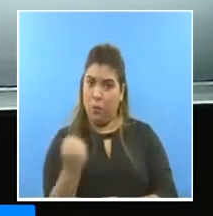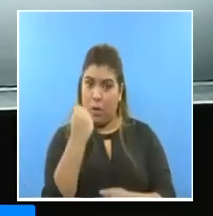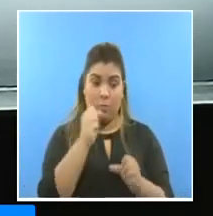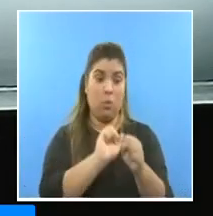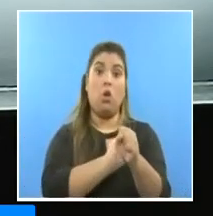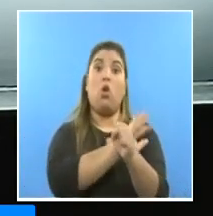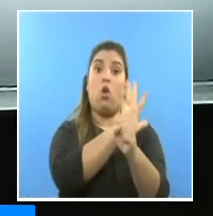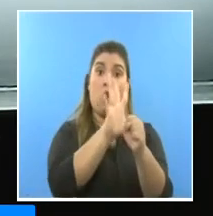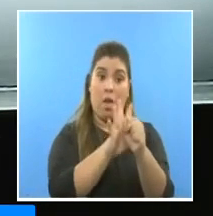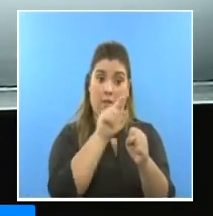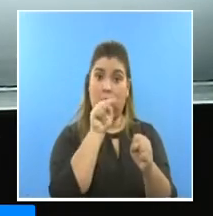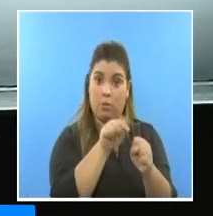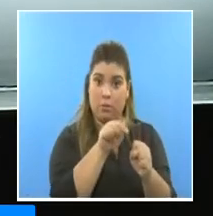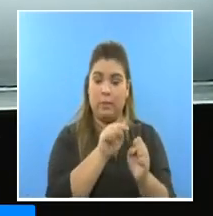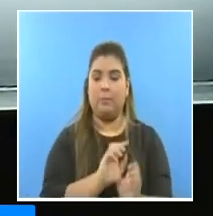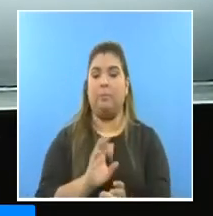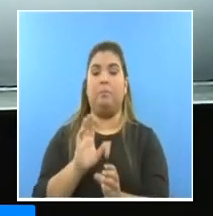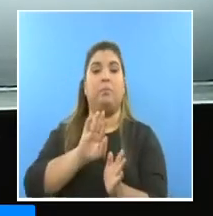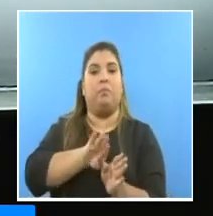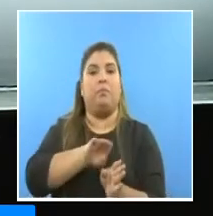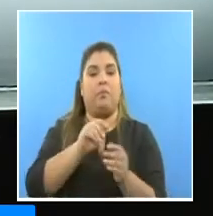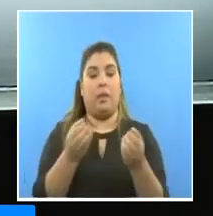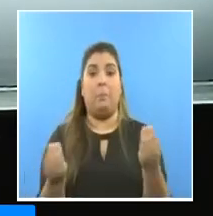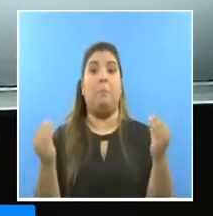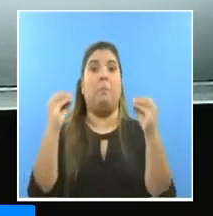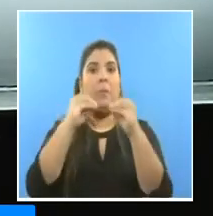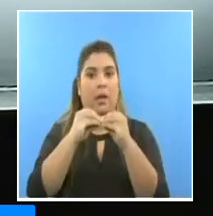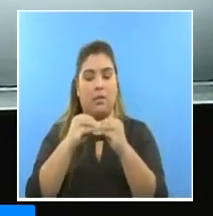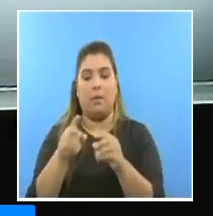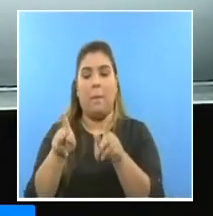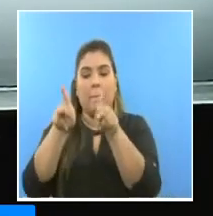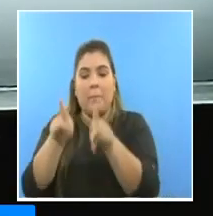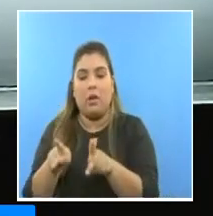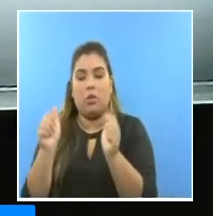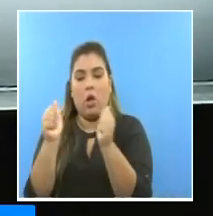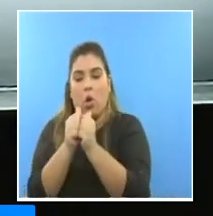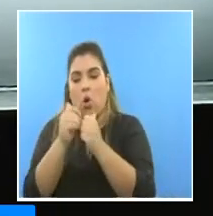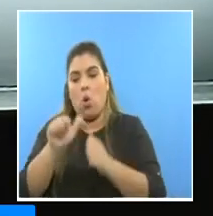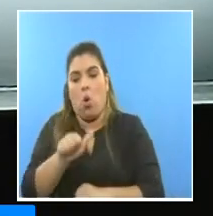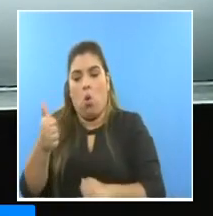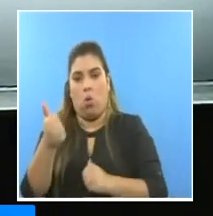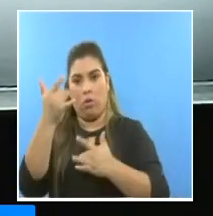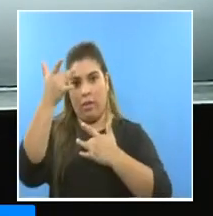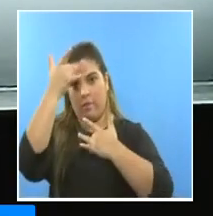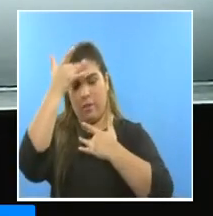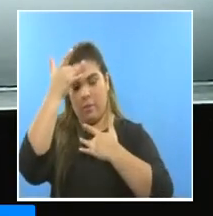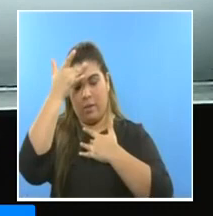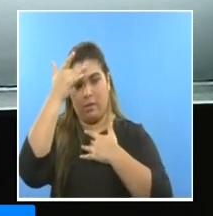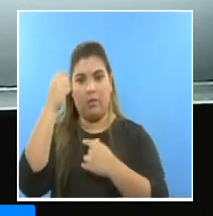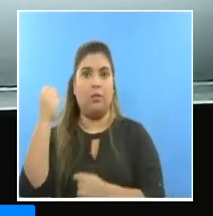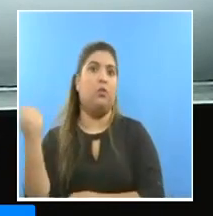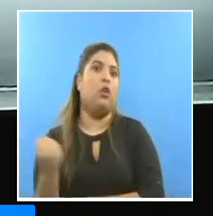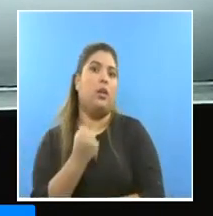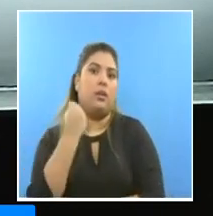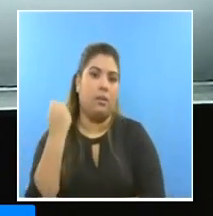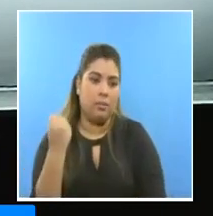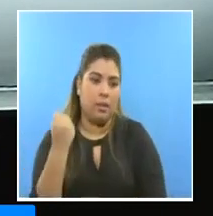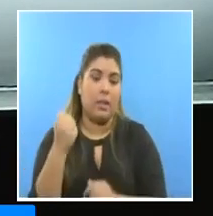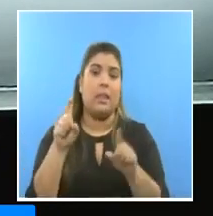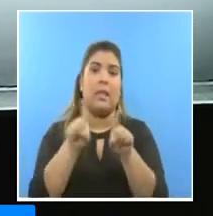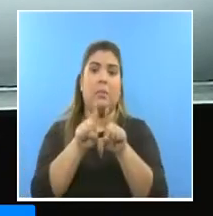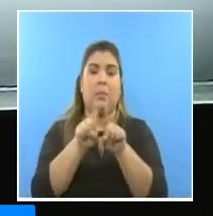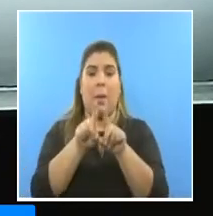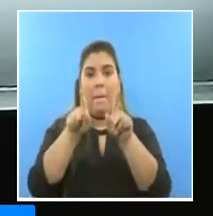la pandemia de enfermedades crónicas se suma la pandemia de desigualdad socioeconómica